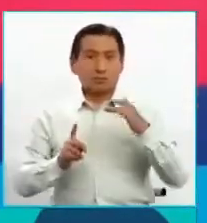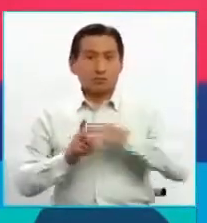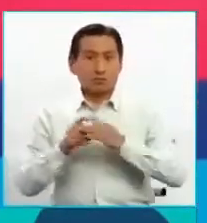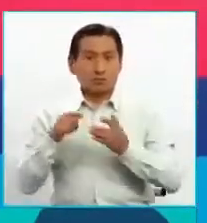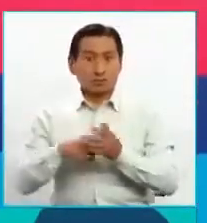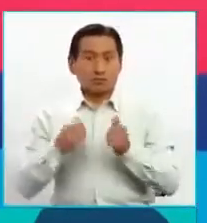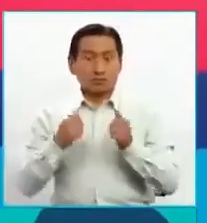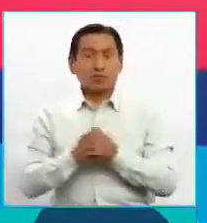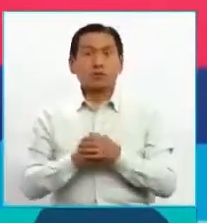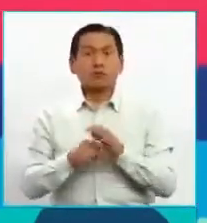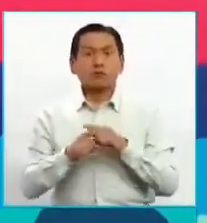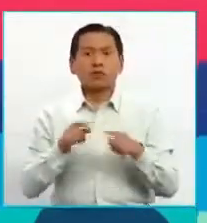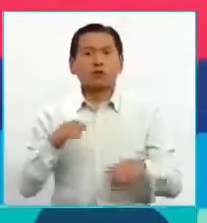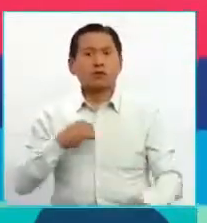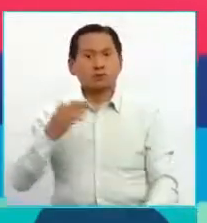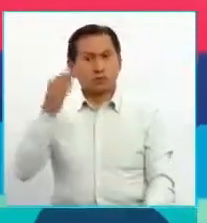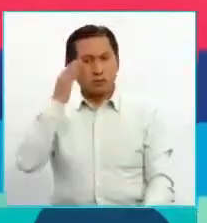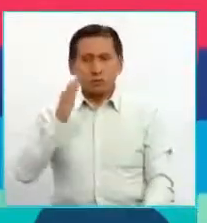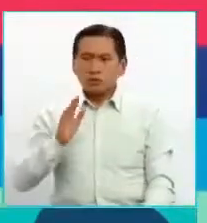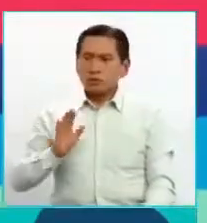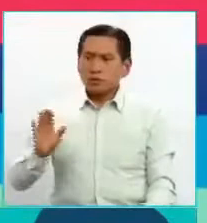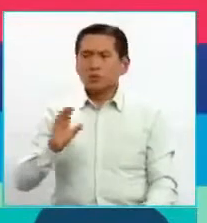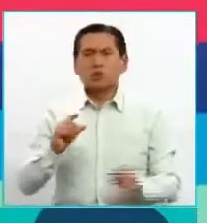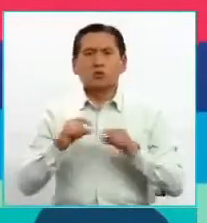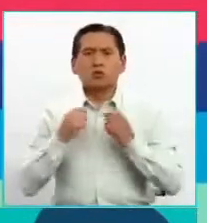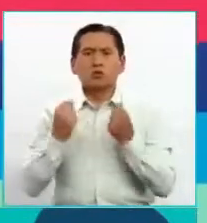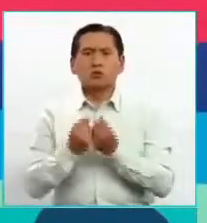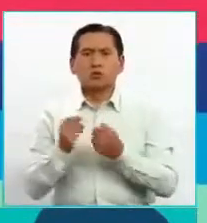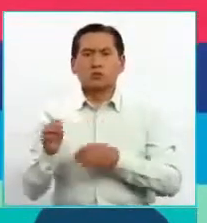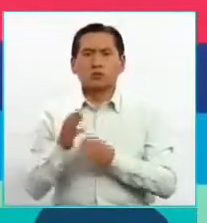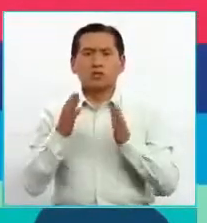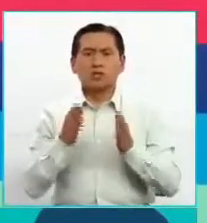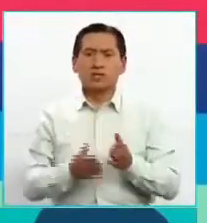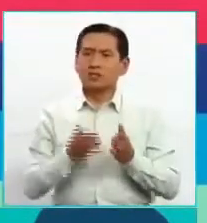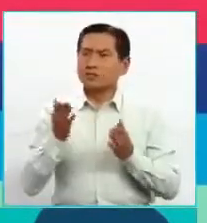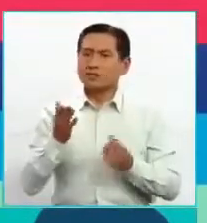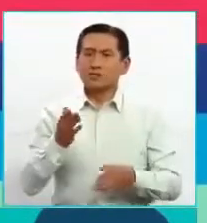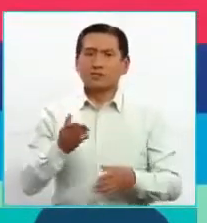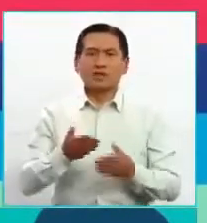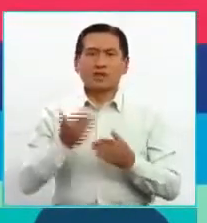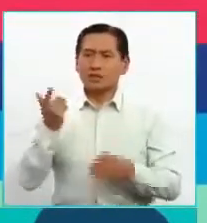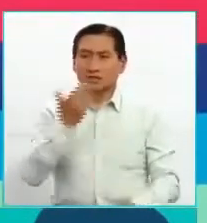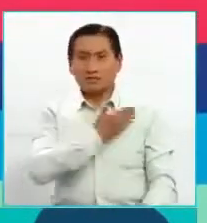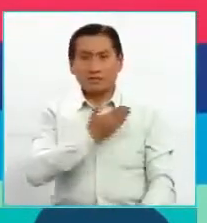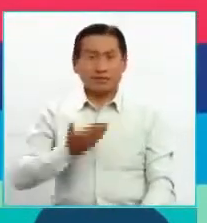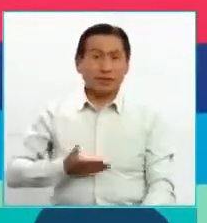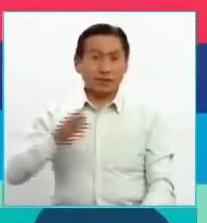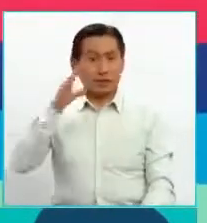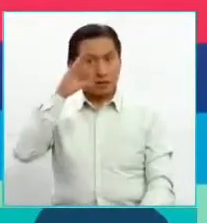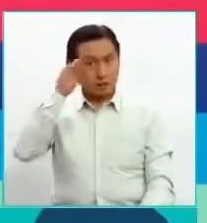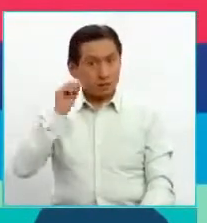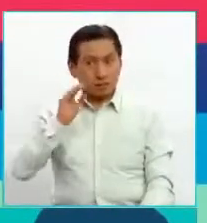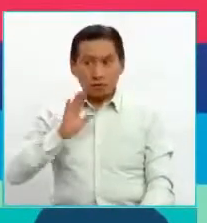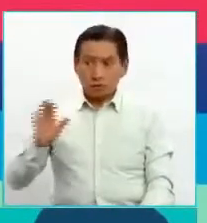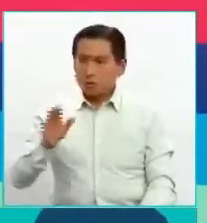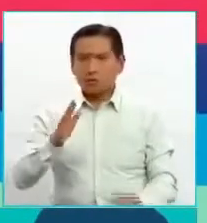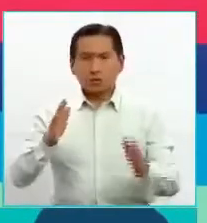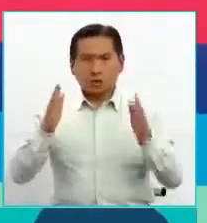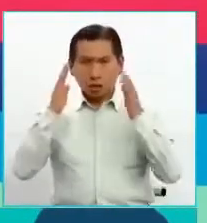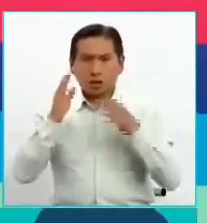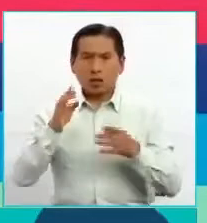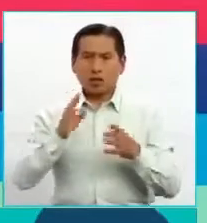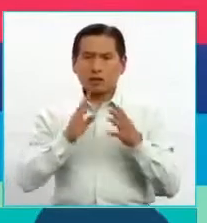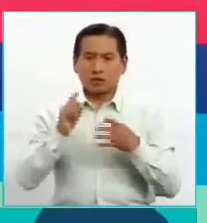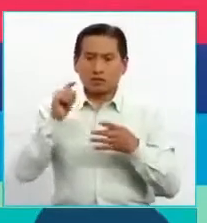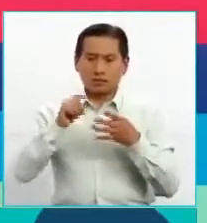pero entiendo que el gabinete ministerial del hermano Lucho en su debido tiempo ha tomado en cuenta lo que dicen los